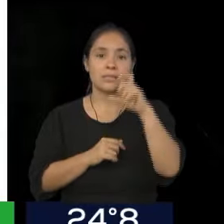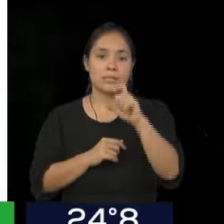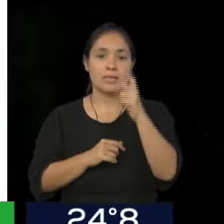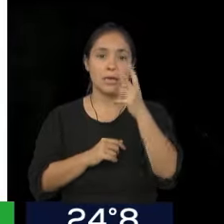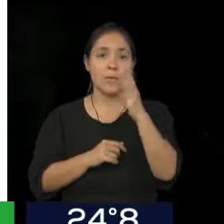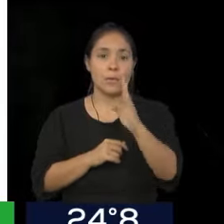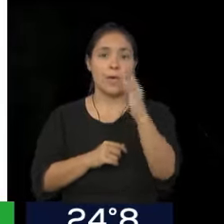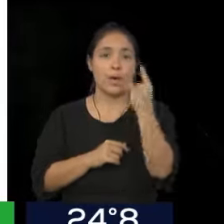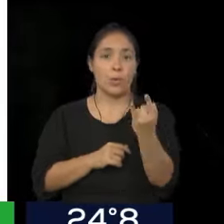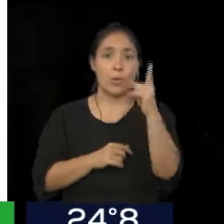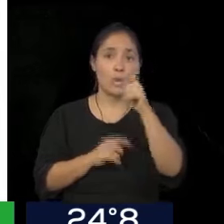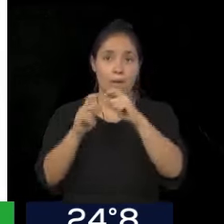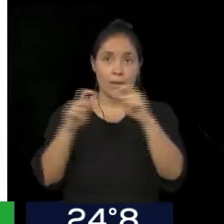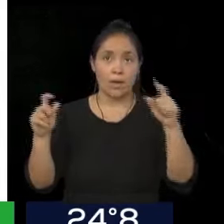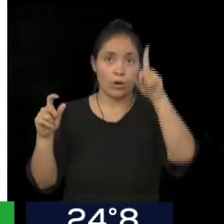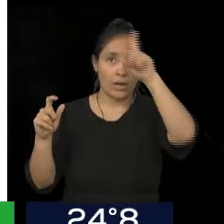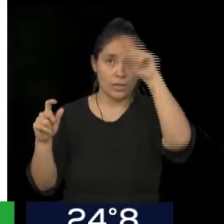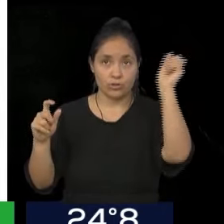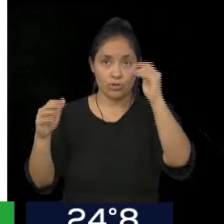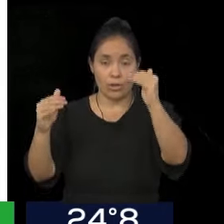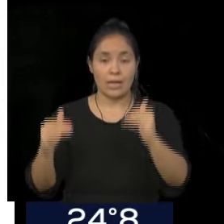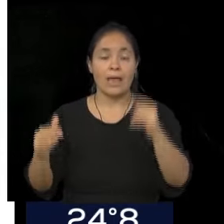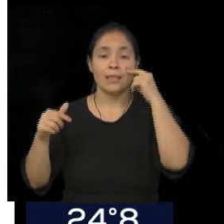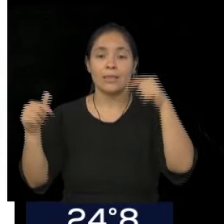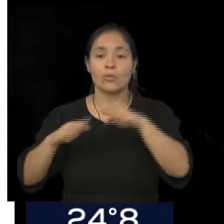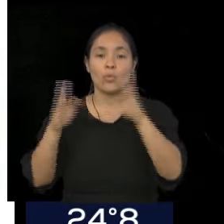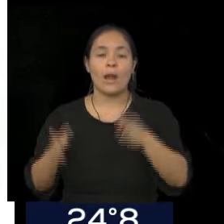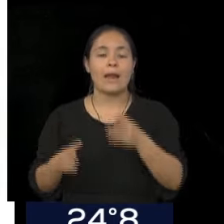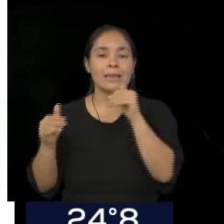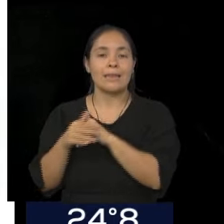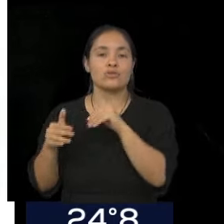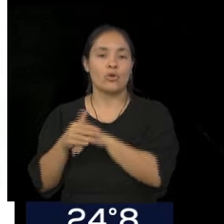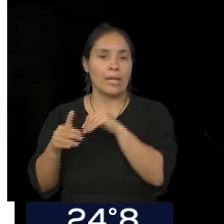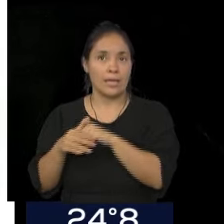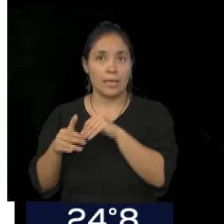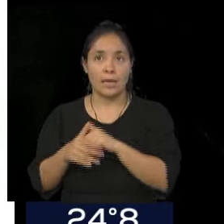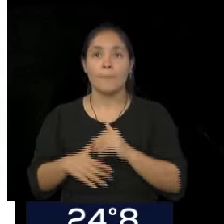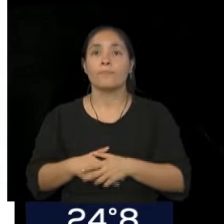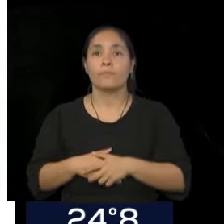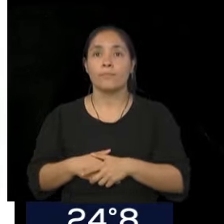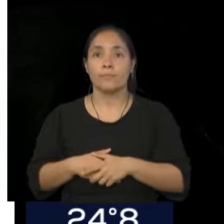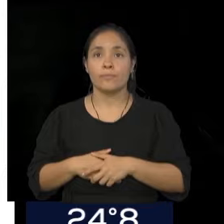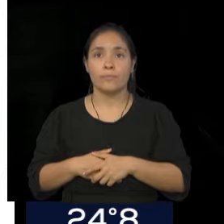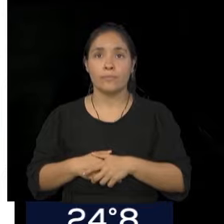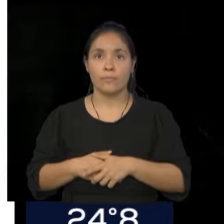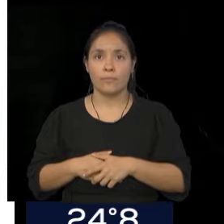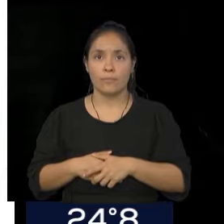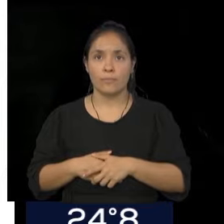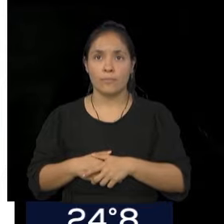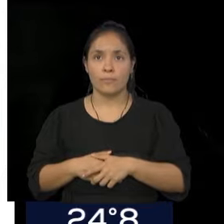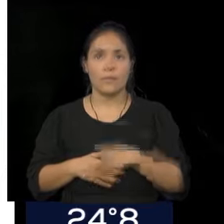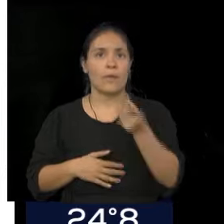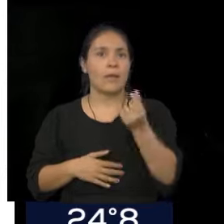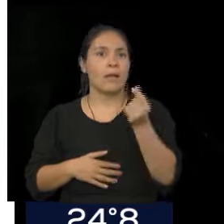una cuenta del Banco Nación, el titular es la tesorería general de la provincia. No van a parar estos